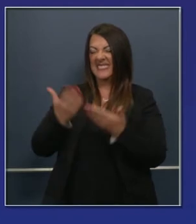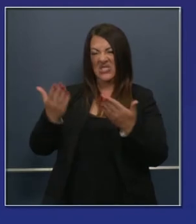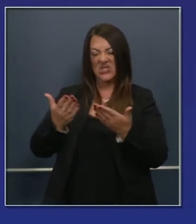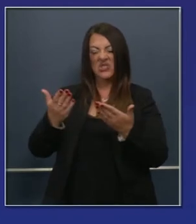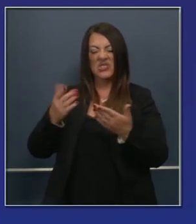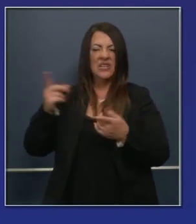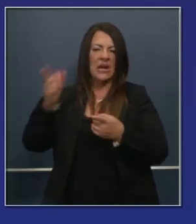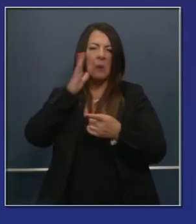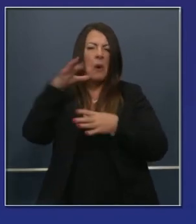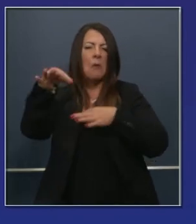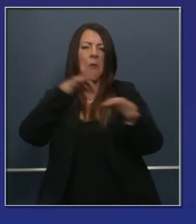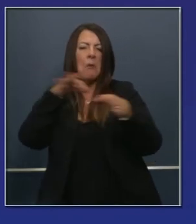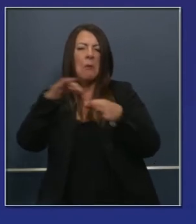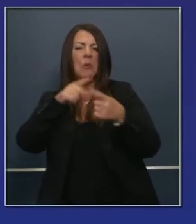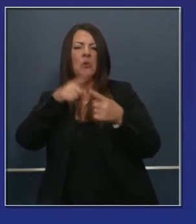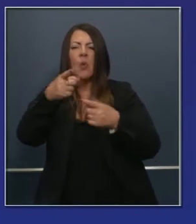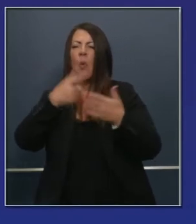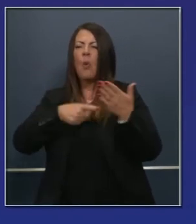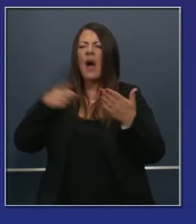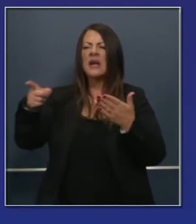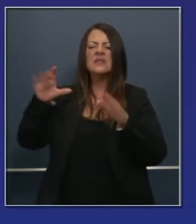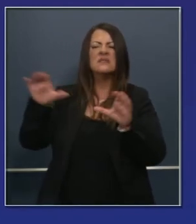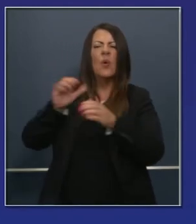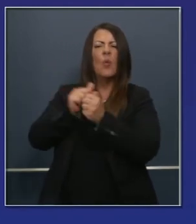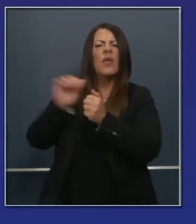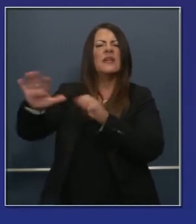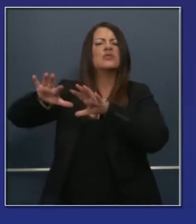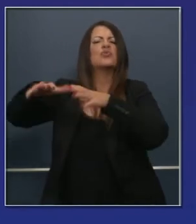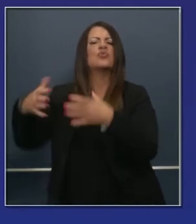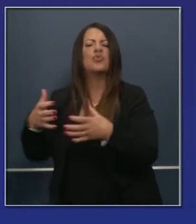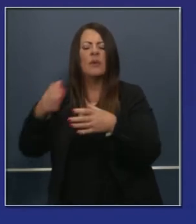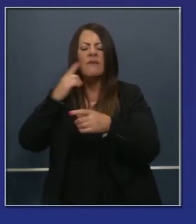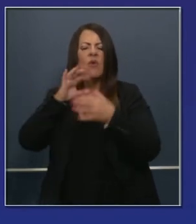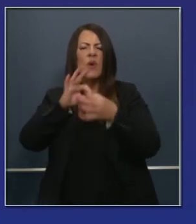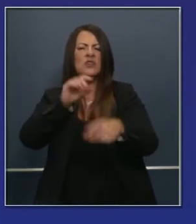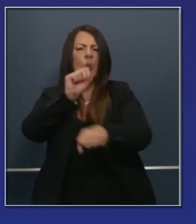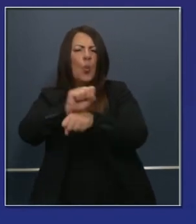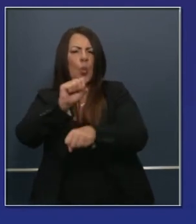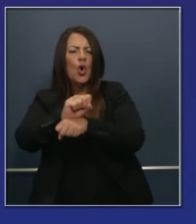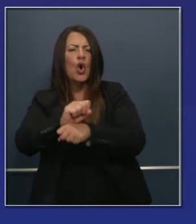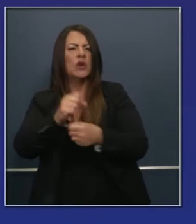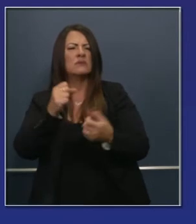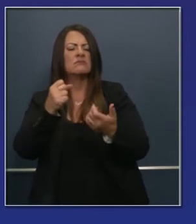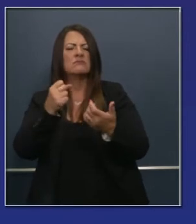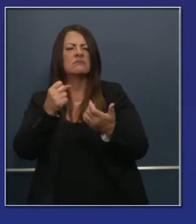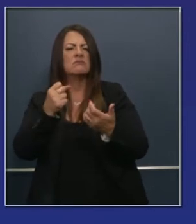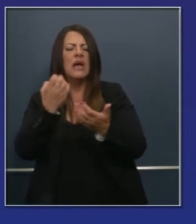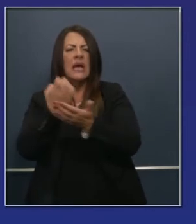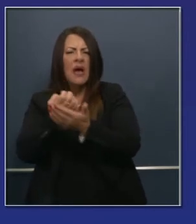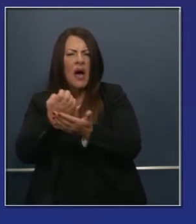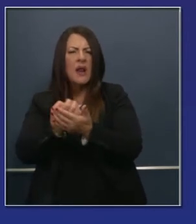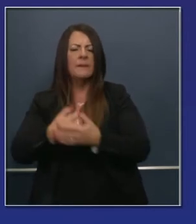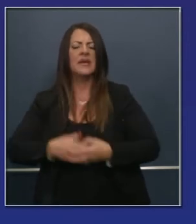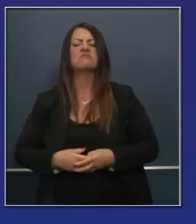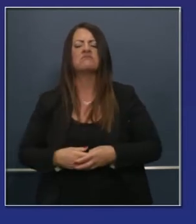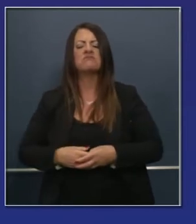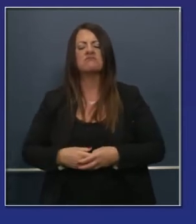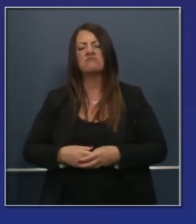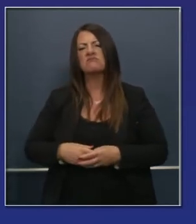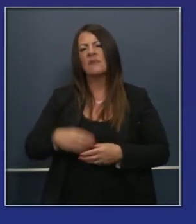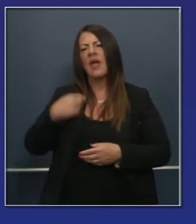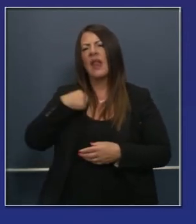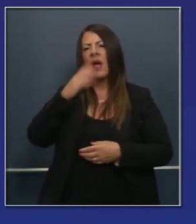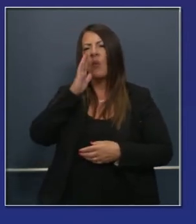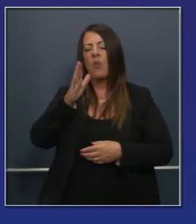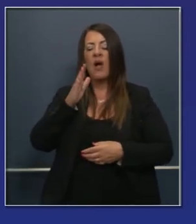nos acompaña hoy y él les contará que ha hecho el trabajo, el equipo de trabajo con proporcionadores de servicios. Y hablaré después